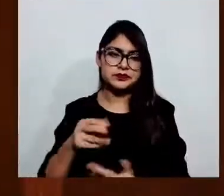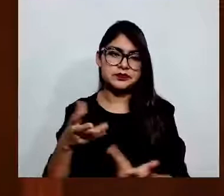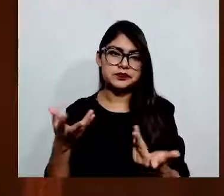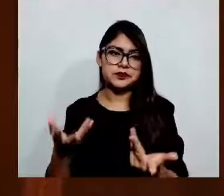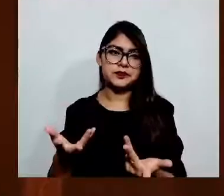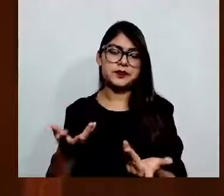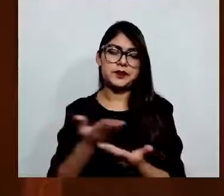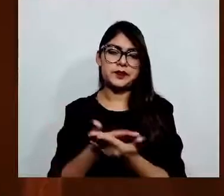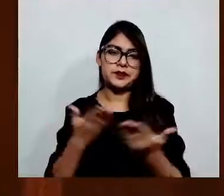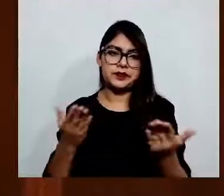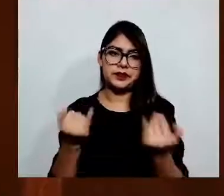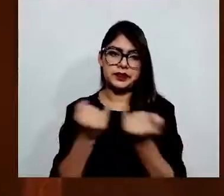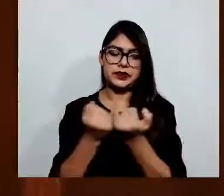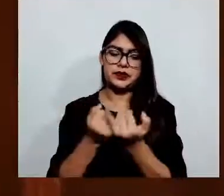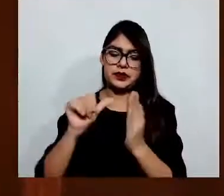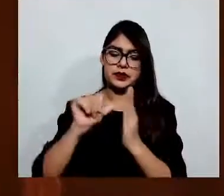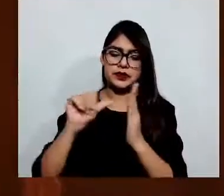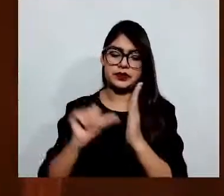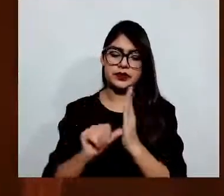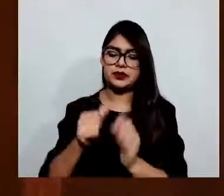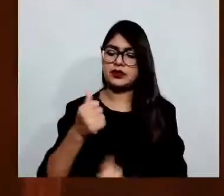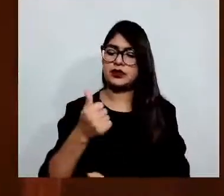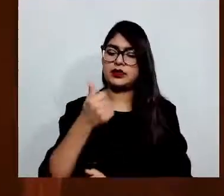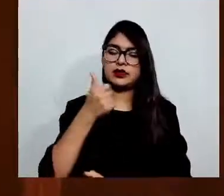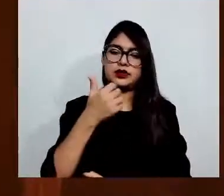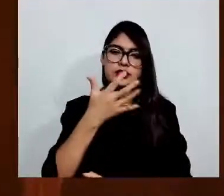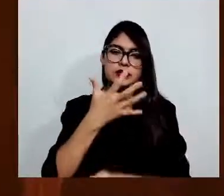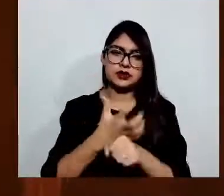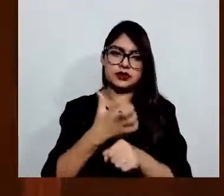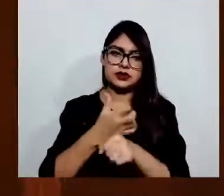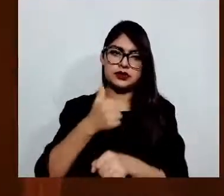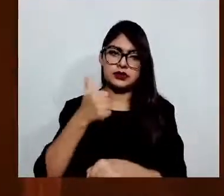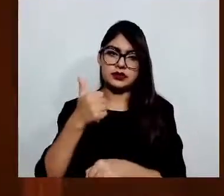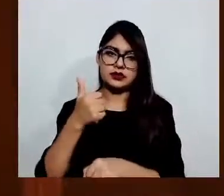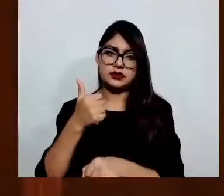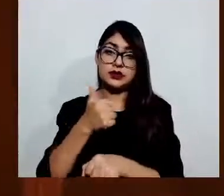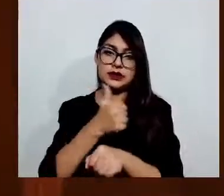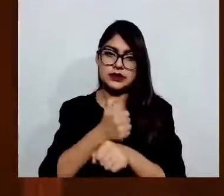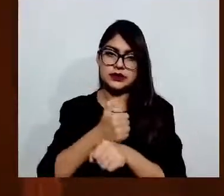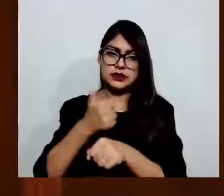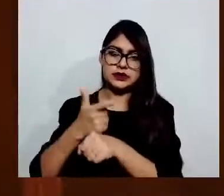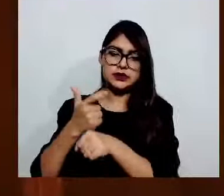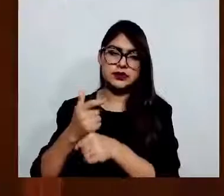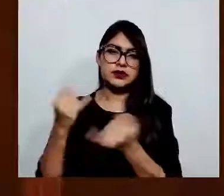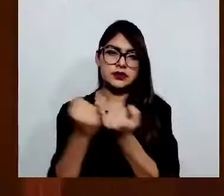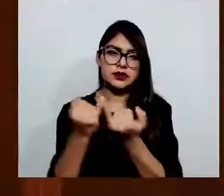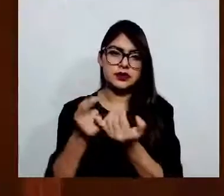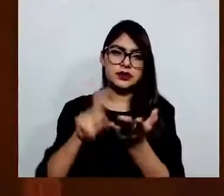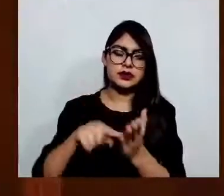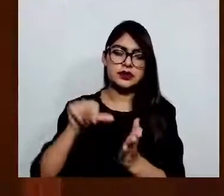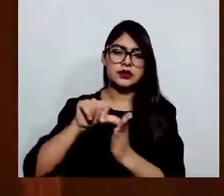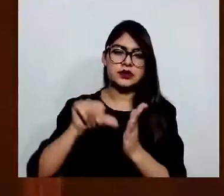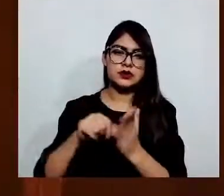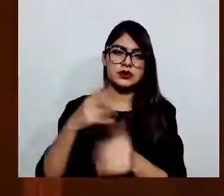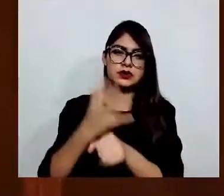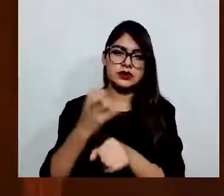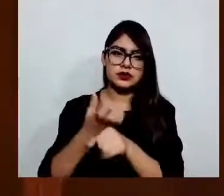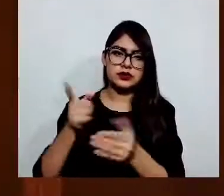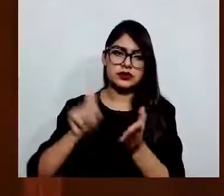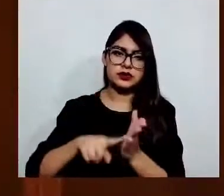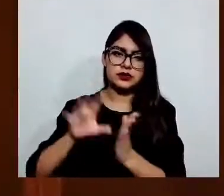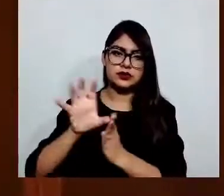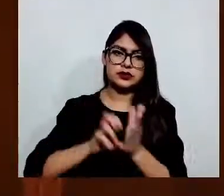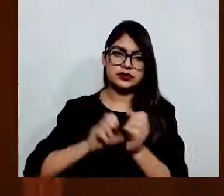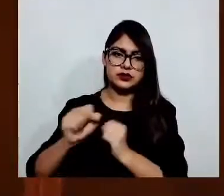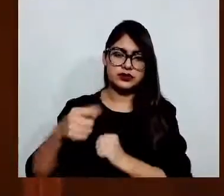séptimo de la Constitución Federal y el artículo quinto de la Constitución local protegen la manifestación de